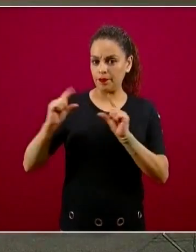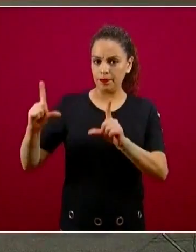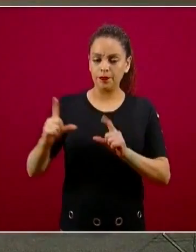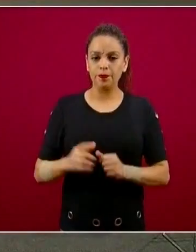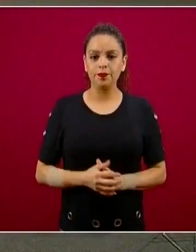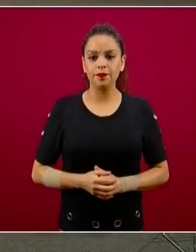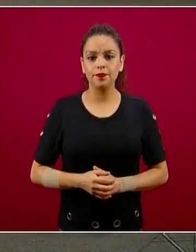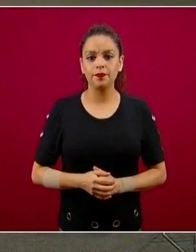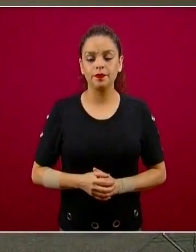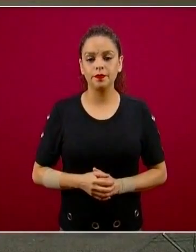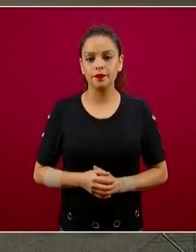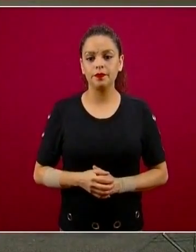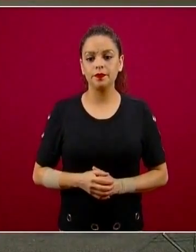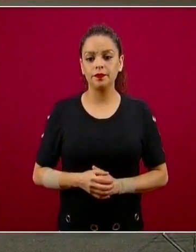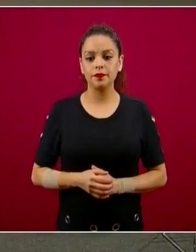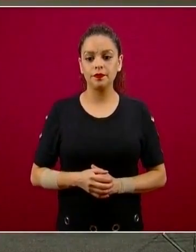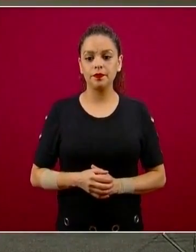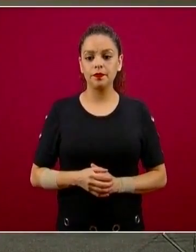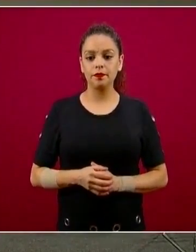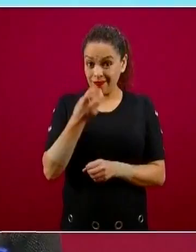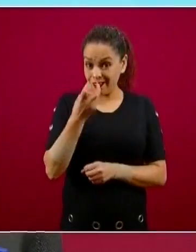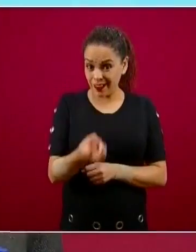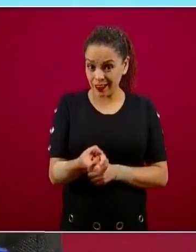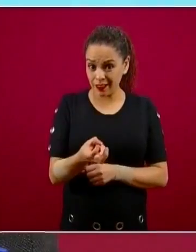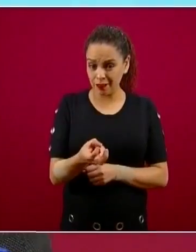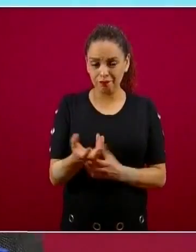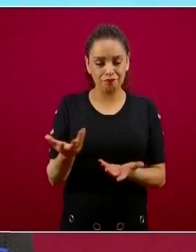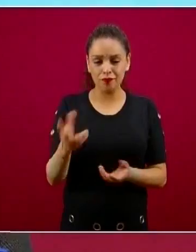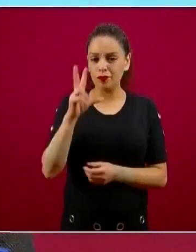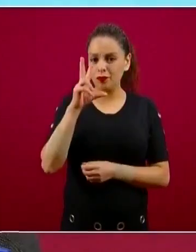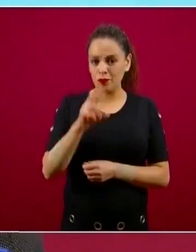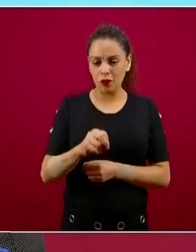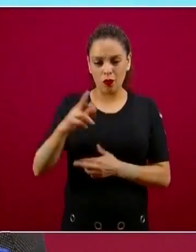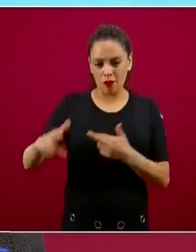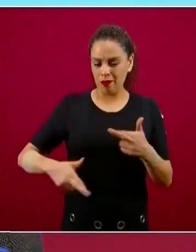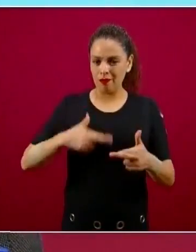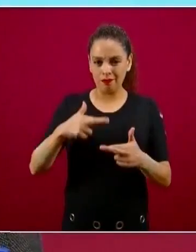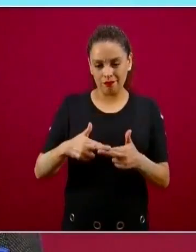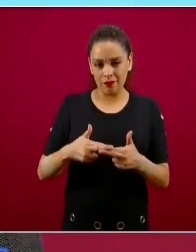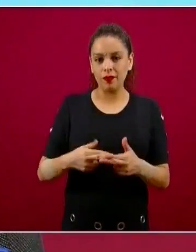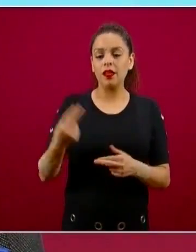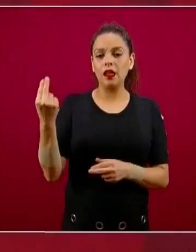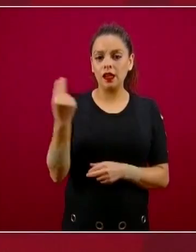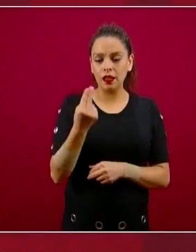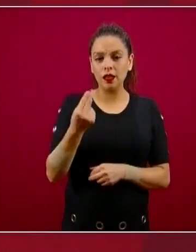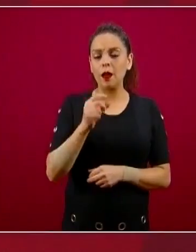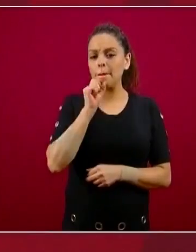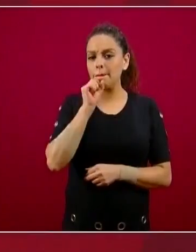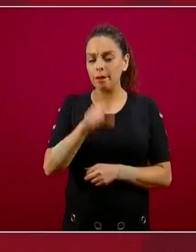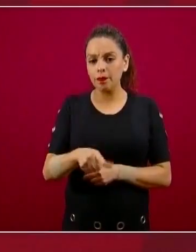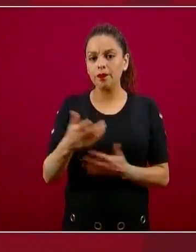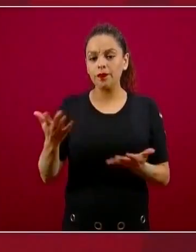polideportivos, entre otra infraestructura de las que carecen diversas colonias. Noticias TVT.